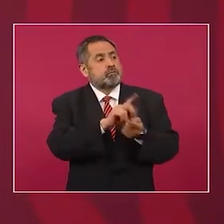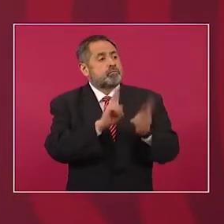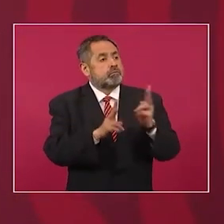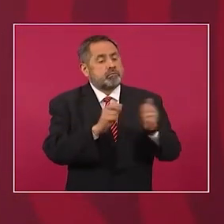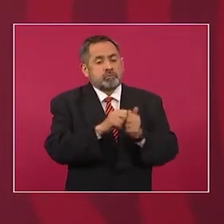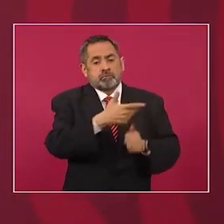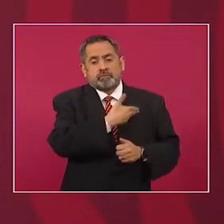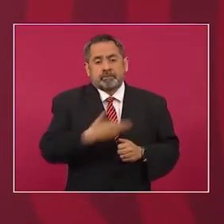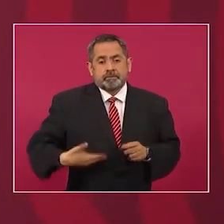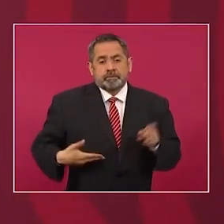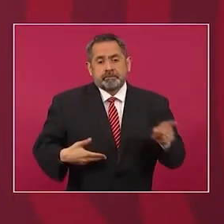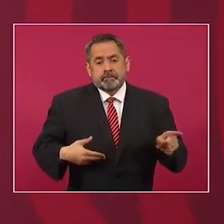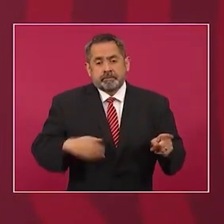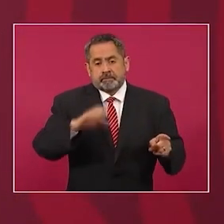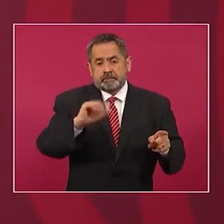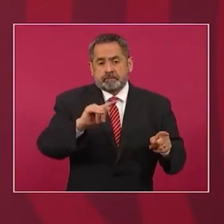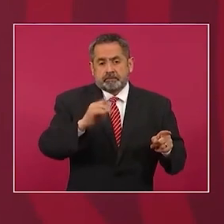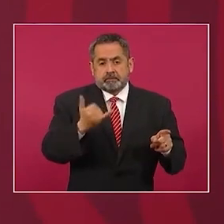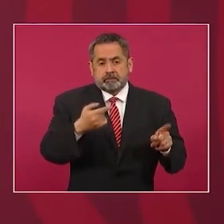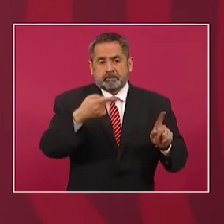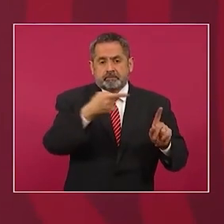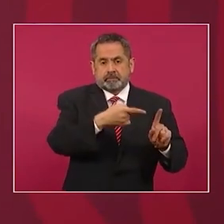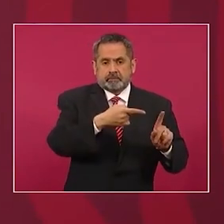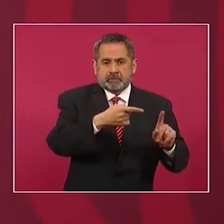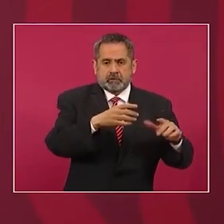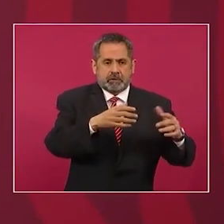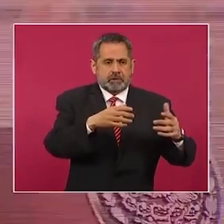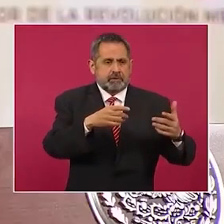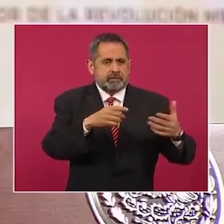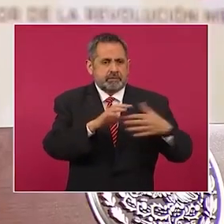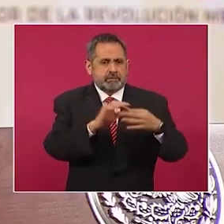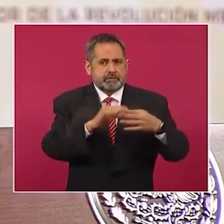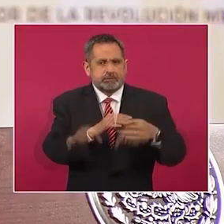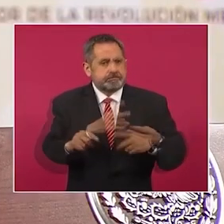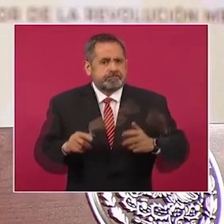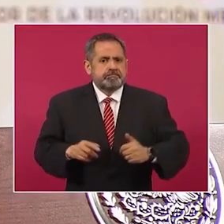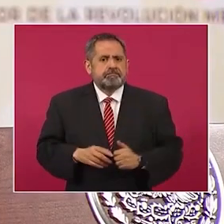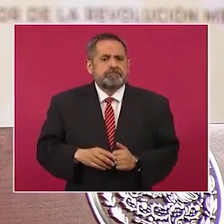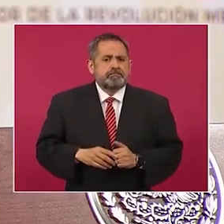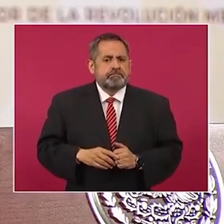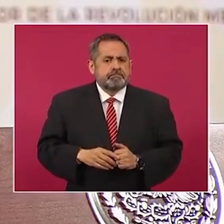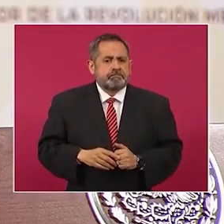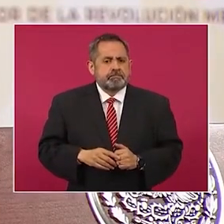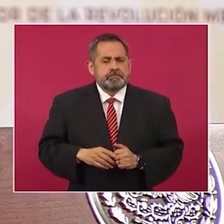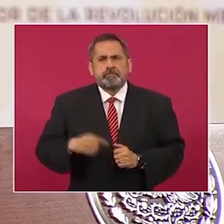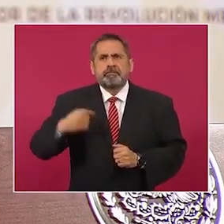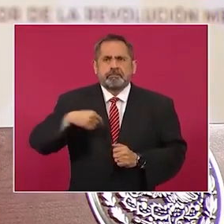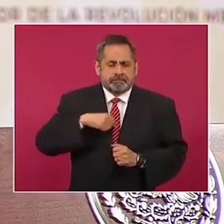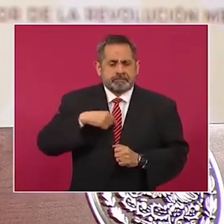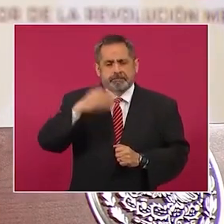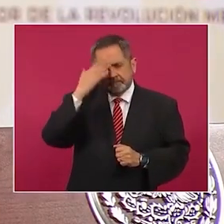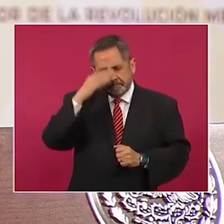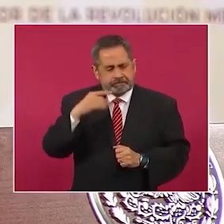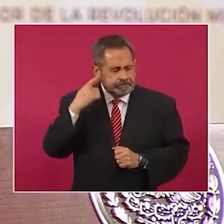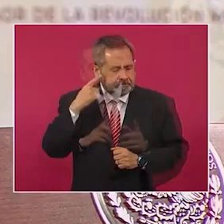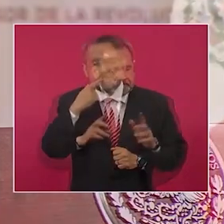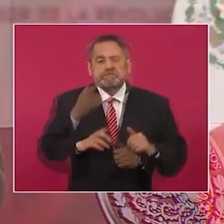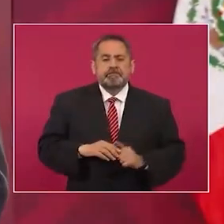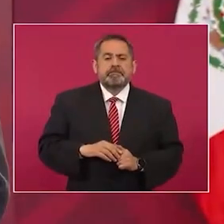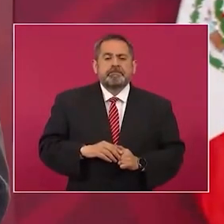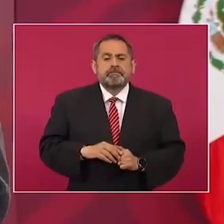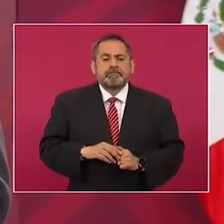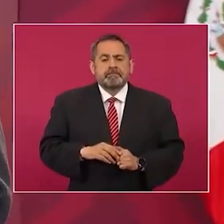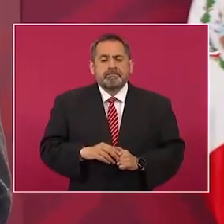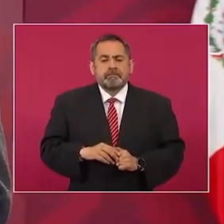de City, vino a verlos. Y supimos también a tiempo nada más que